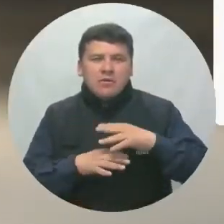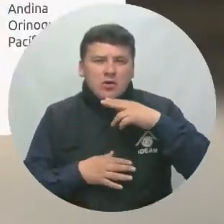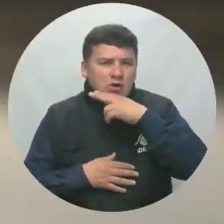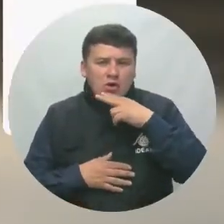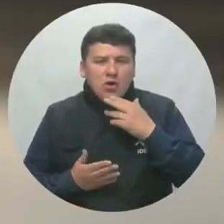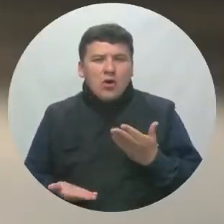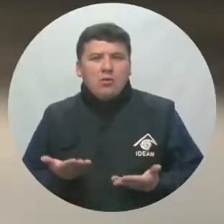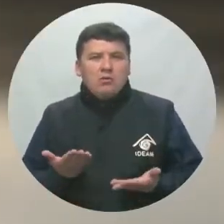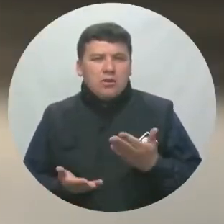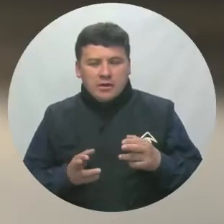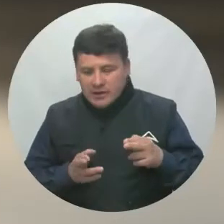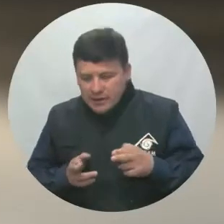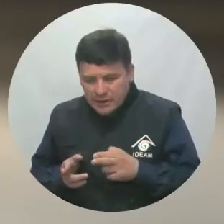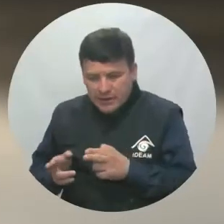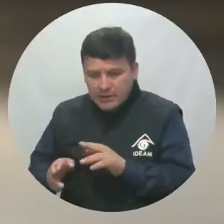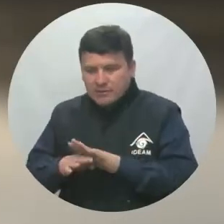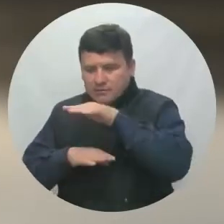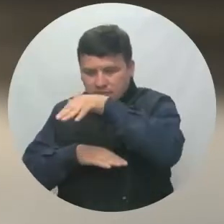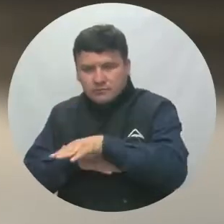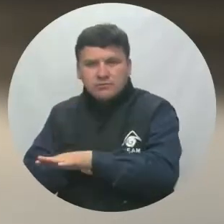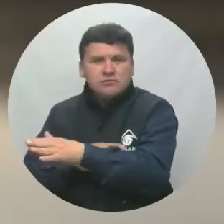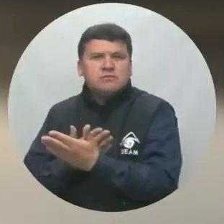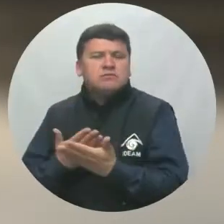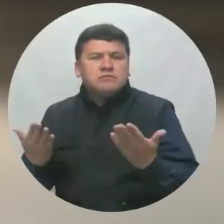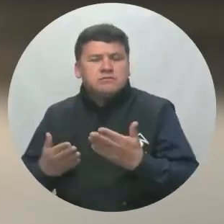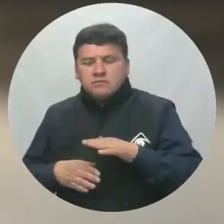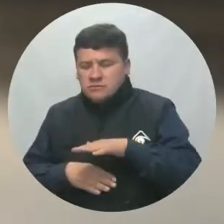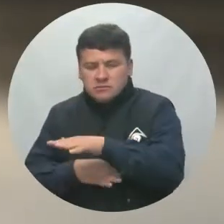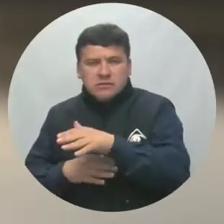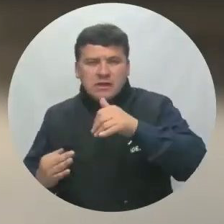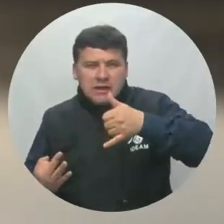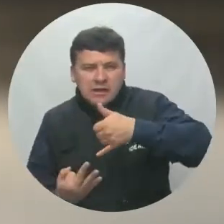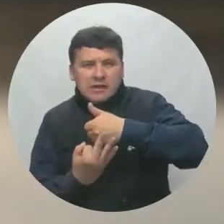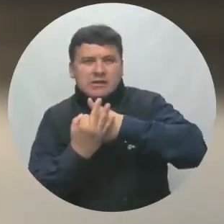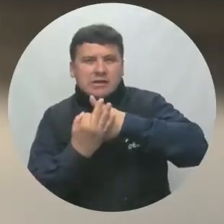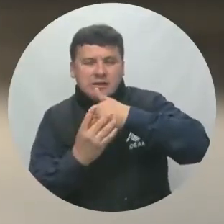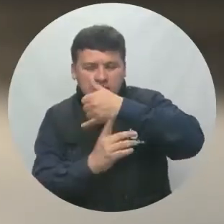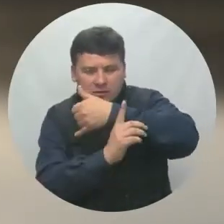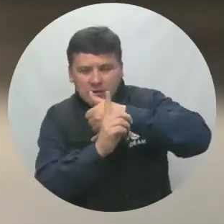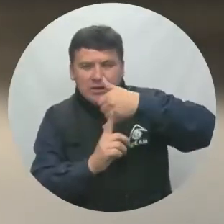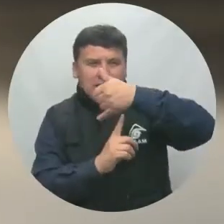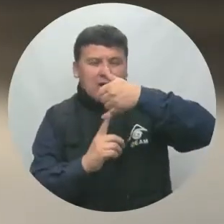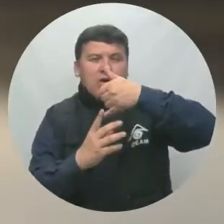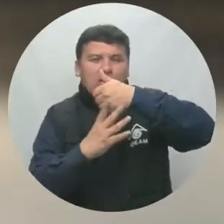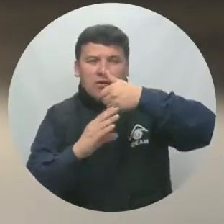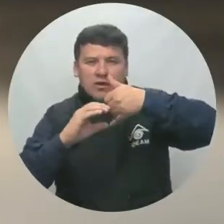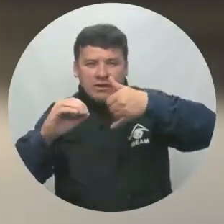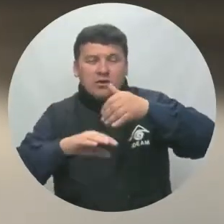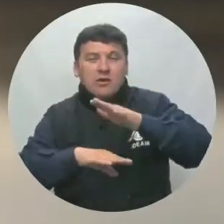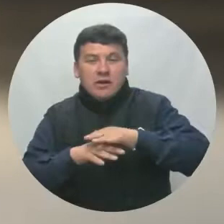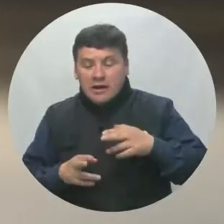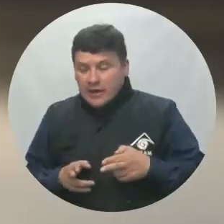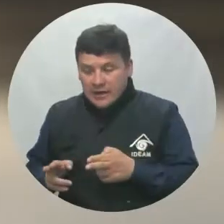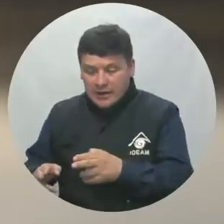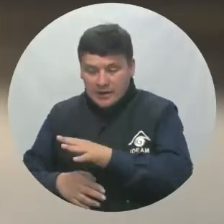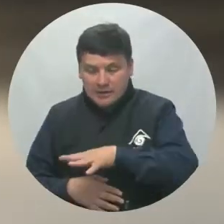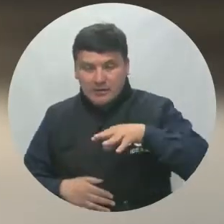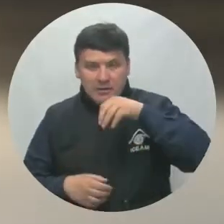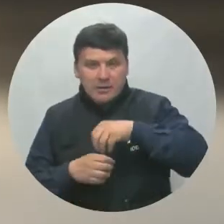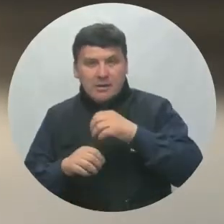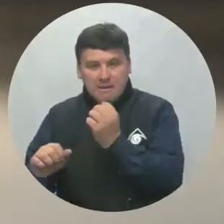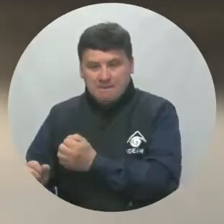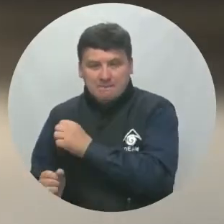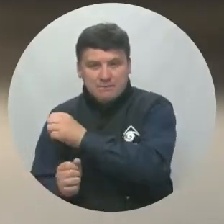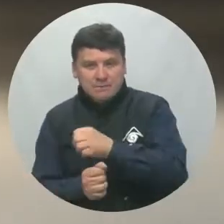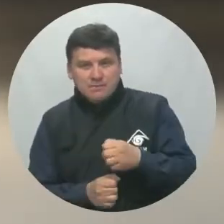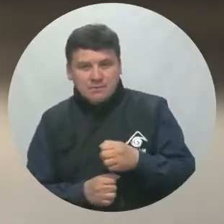Alerta roja por posibles crecientes en riberas y ríos ubicados en las regiones Andina, del Caribe y Orinoquía, en el río Magdalena a la altura del